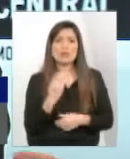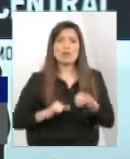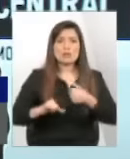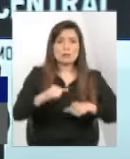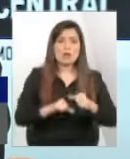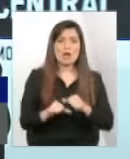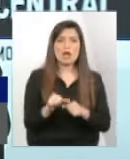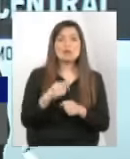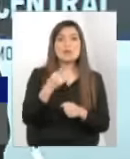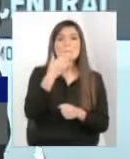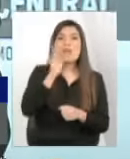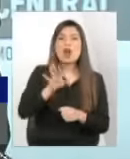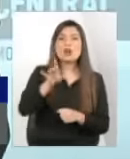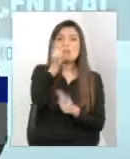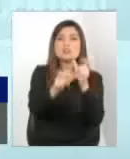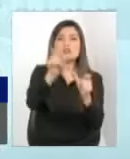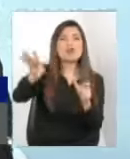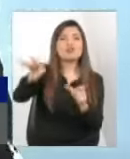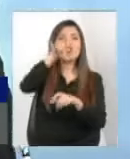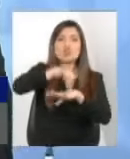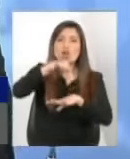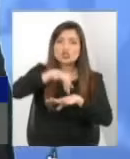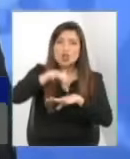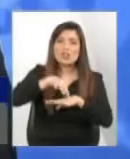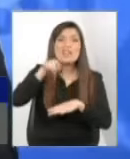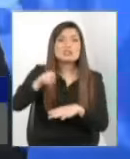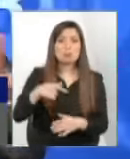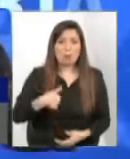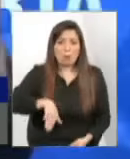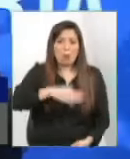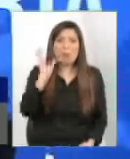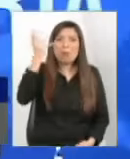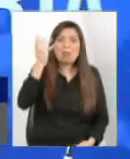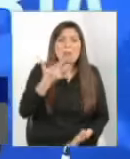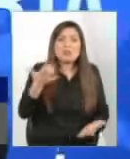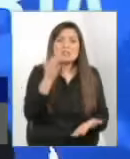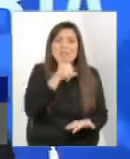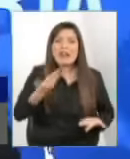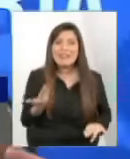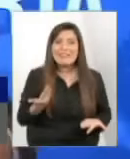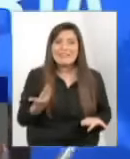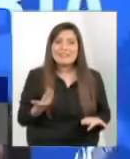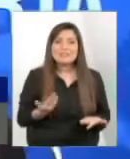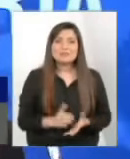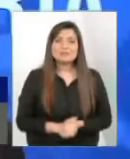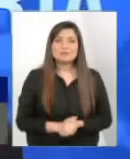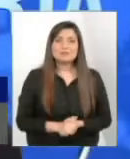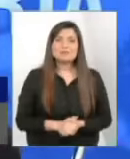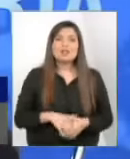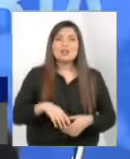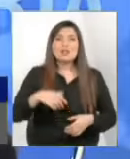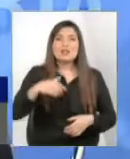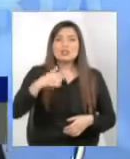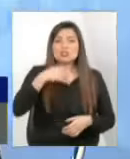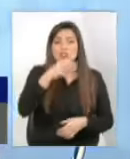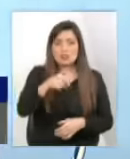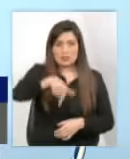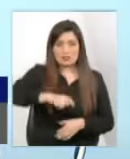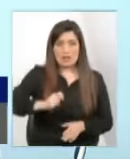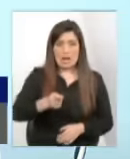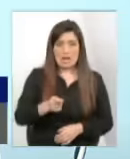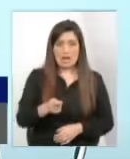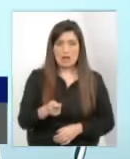el país y eso es lo que como dicen no entendemos porque no pasa no entendemos porque yo sigo y lo dije así aquí en este canal